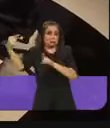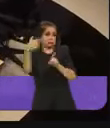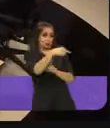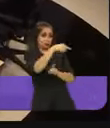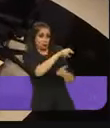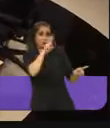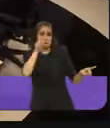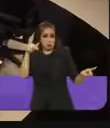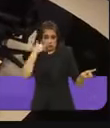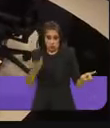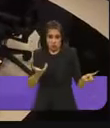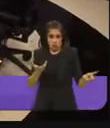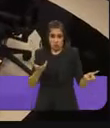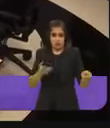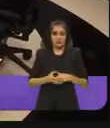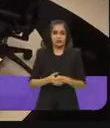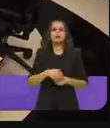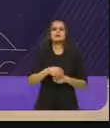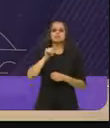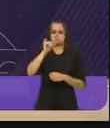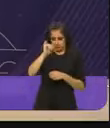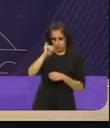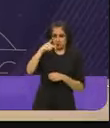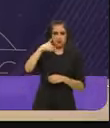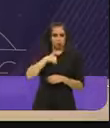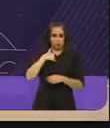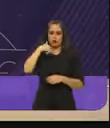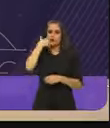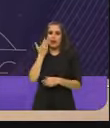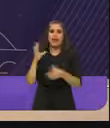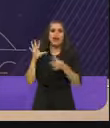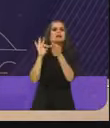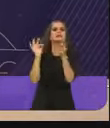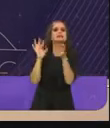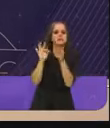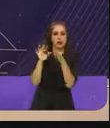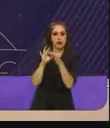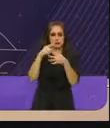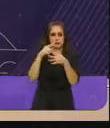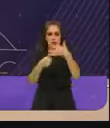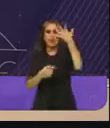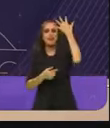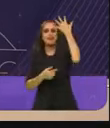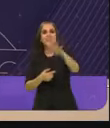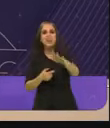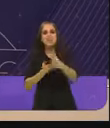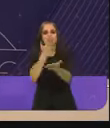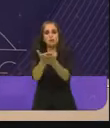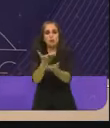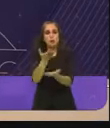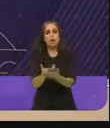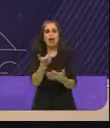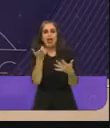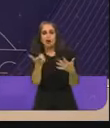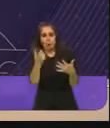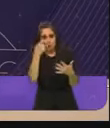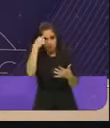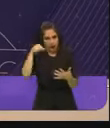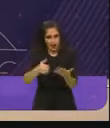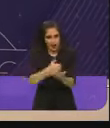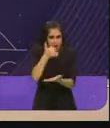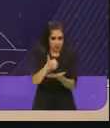Voy a exponer diez propuestas económicas para esta ciudad.